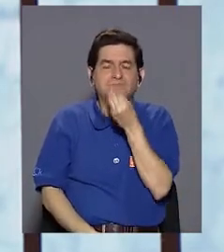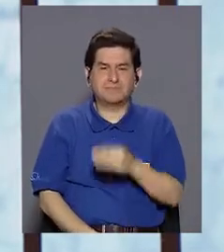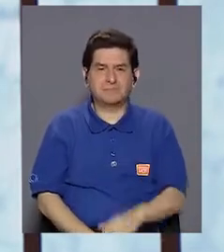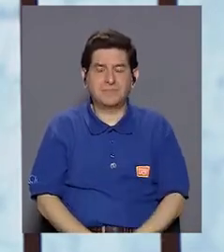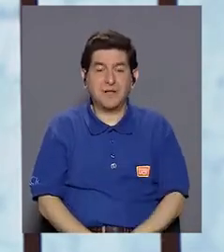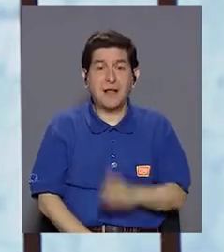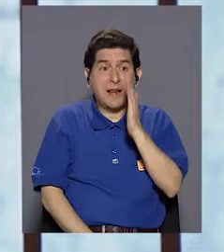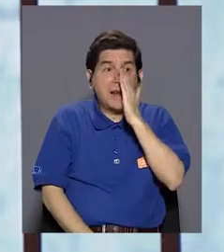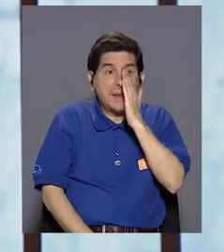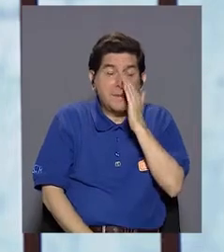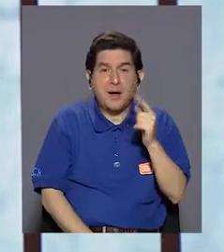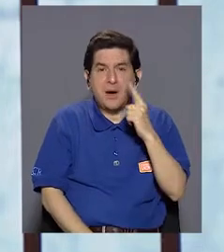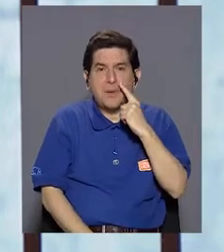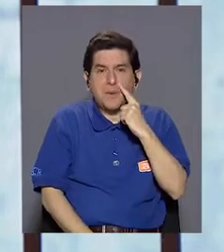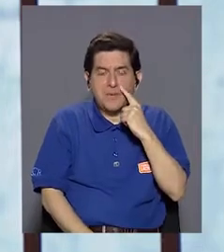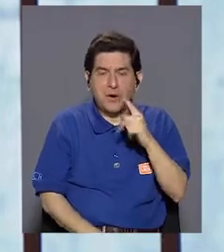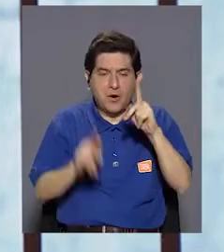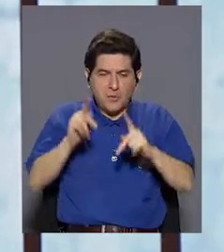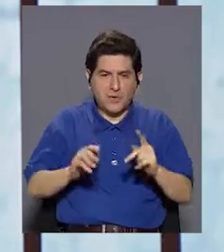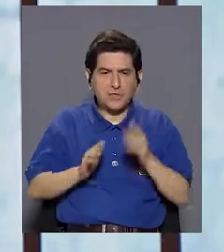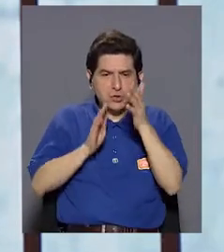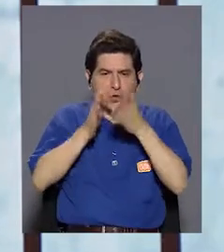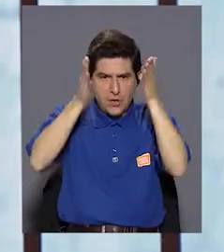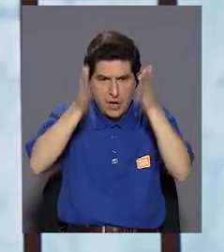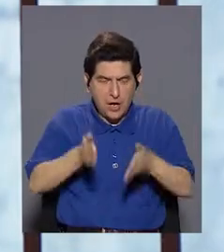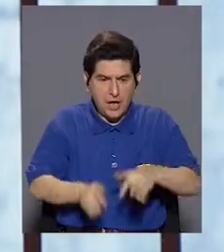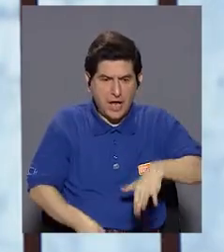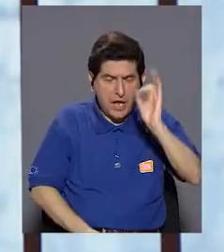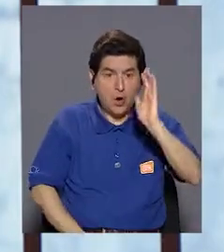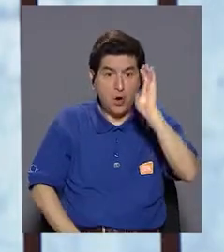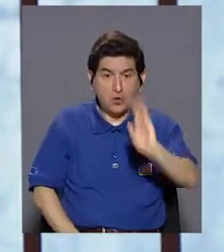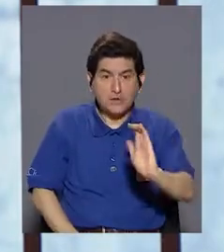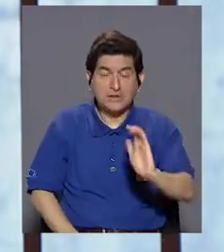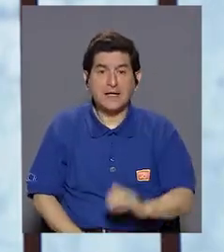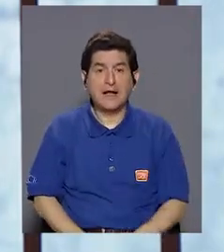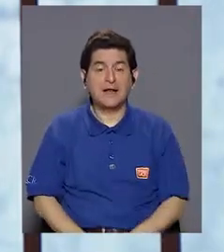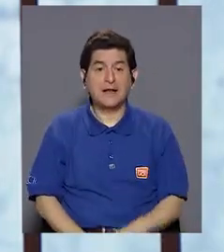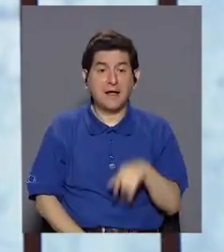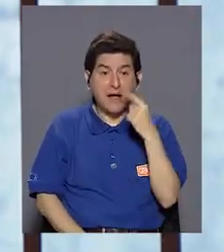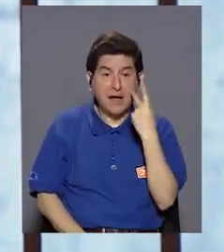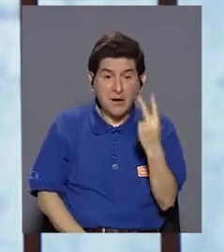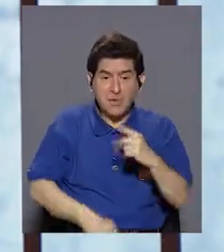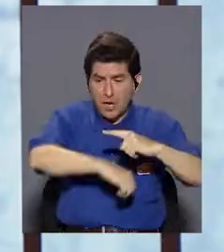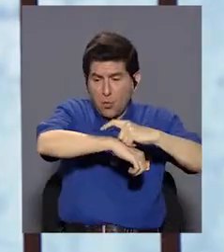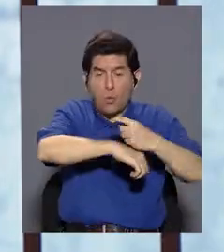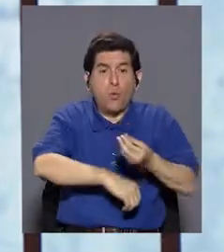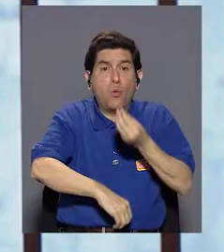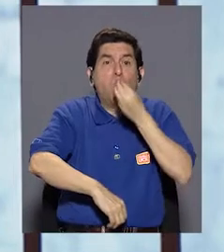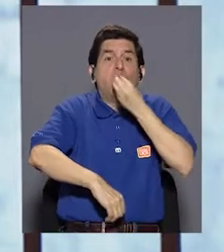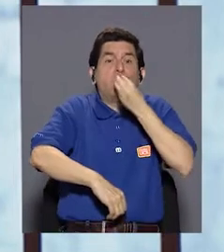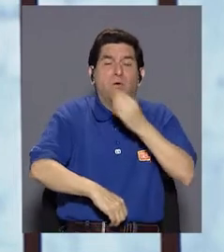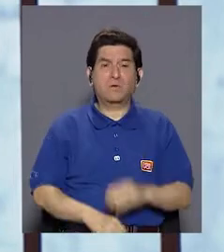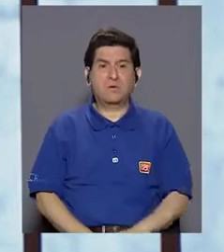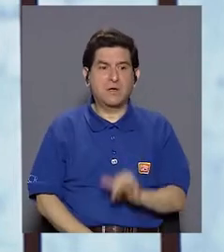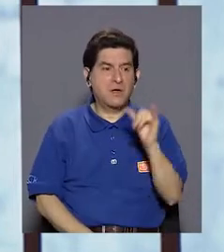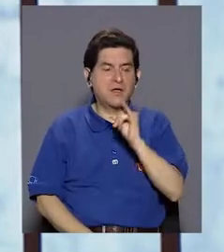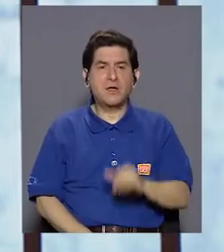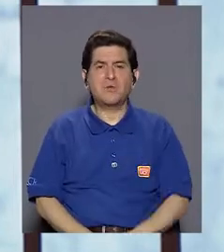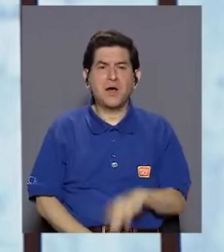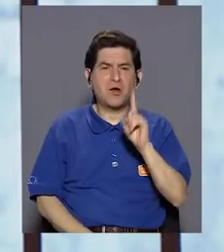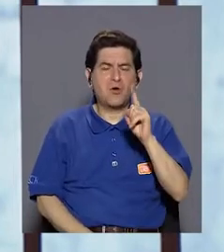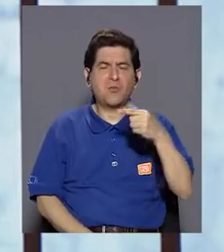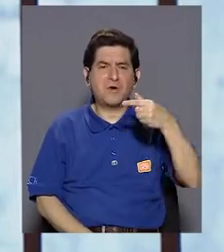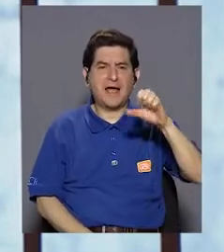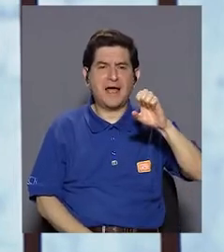la boca. Entonces, la mamá, o el papá, o el cuidador, cuando encuentra al niño, lo tiene dentro de la boca y está ahí como que fuera